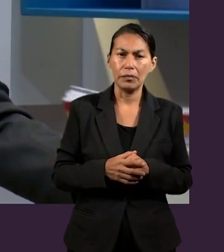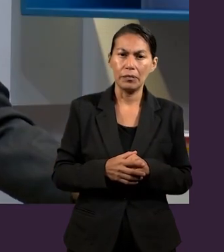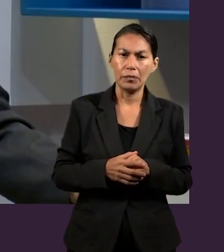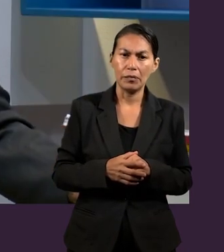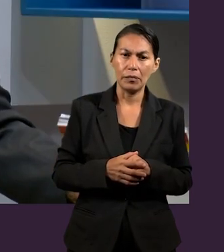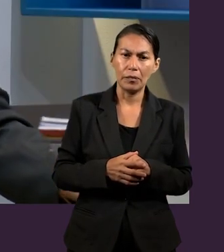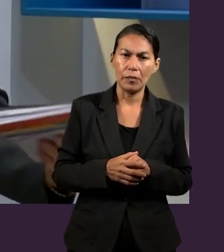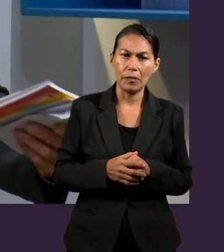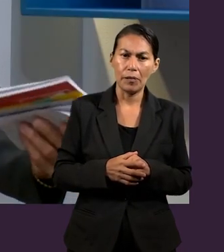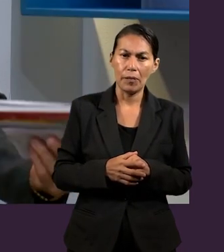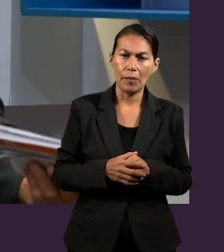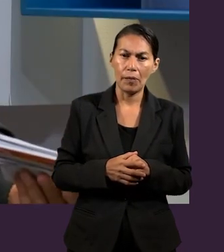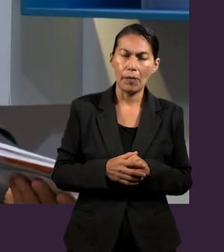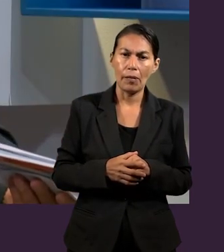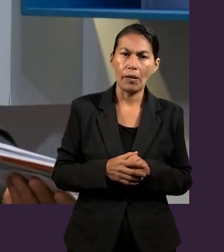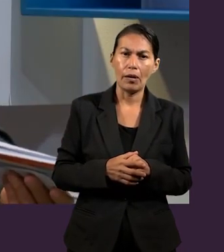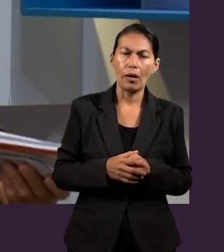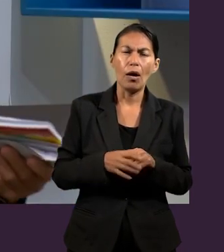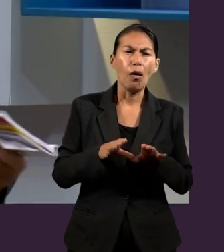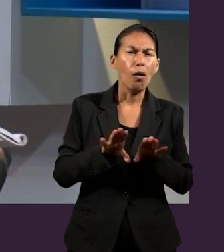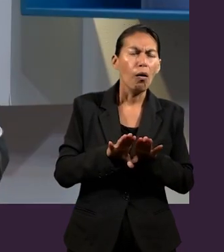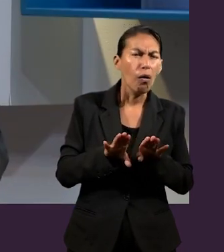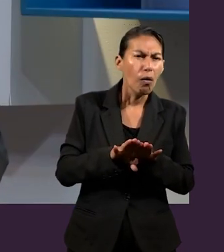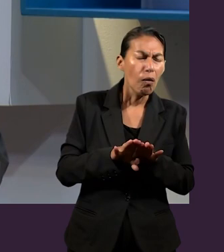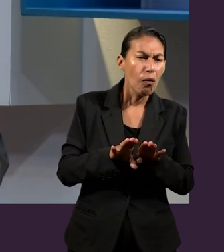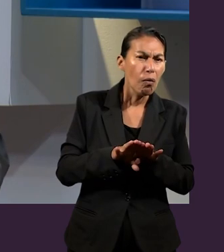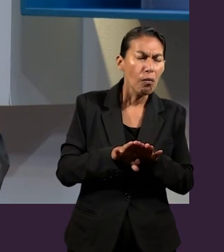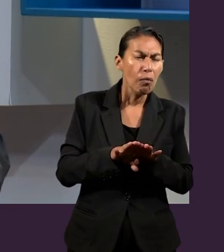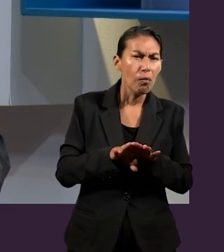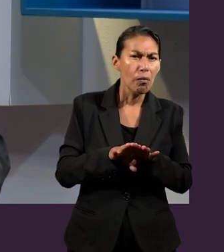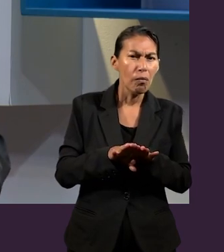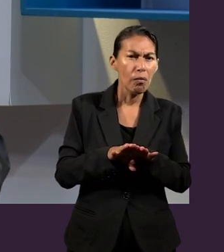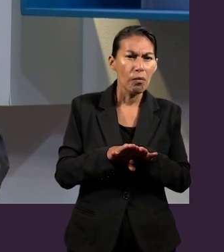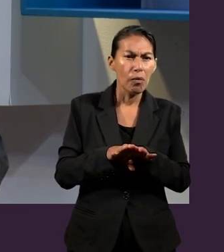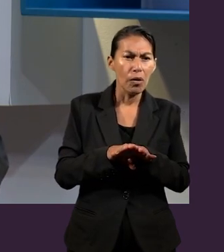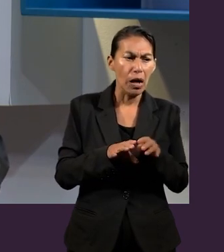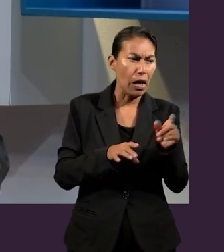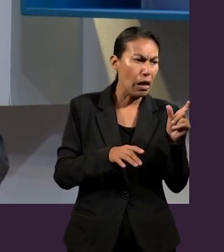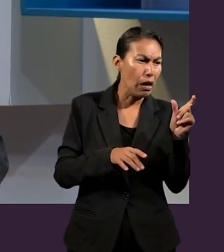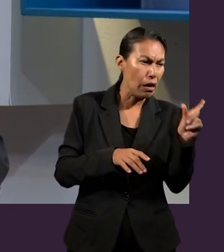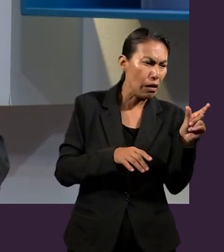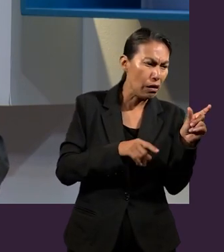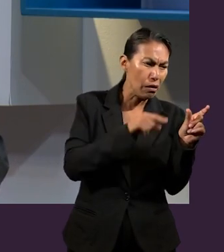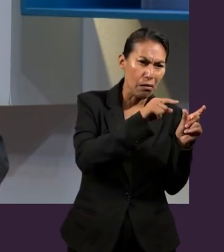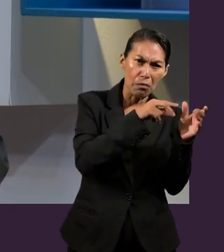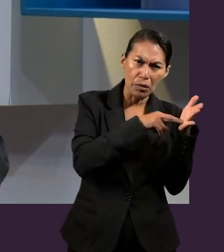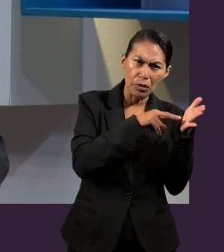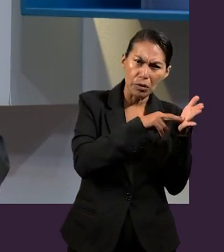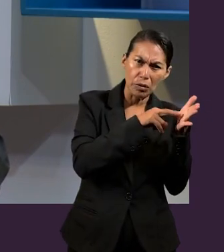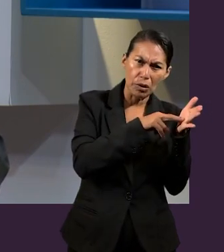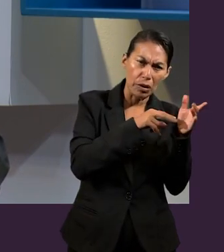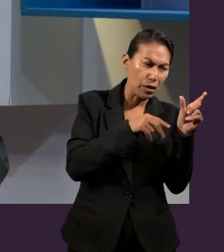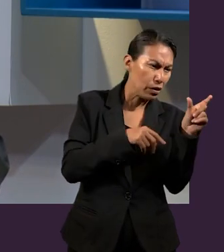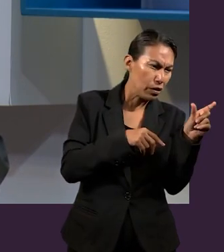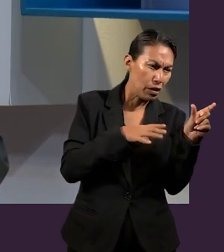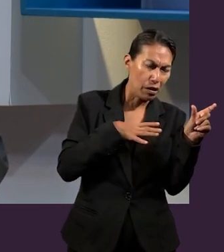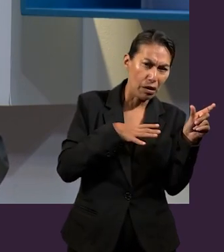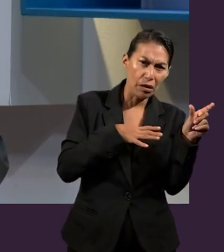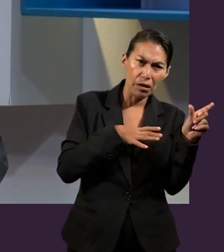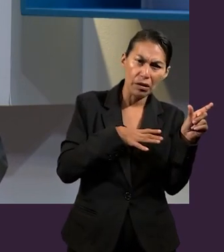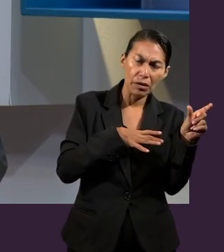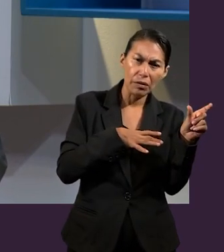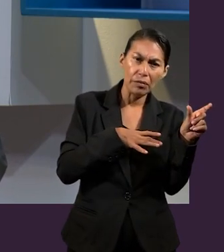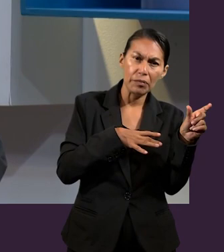proverbial, es característico. Es admirable que en este parrafito sagrado,